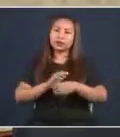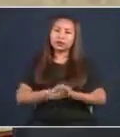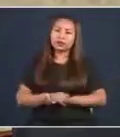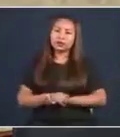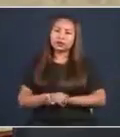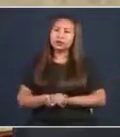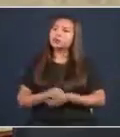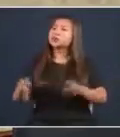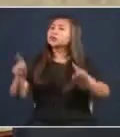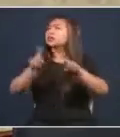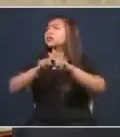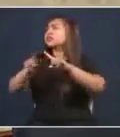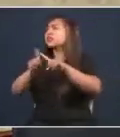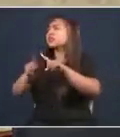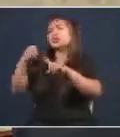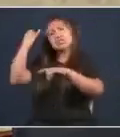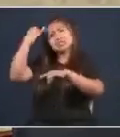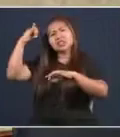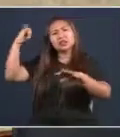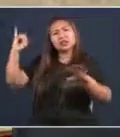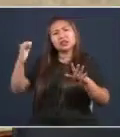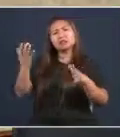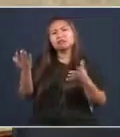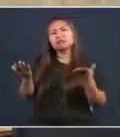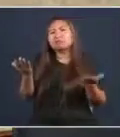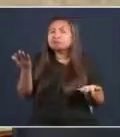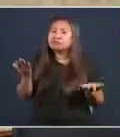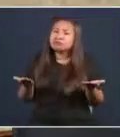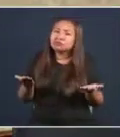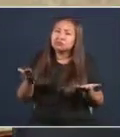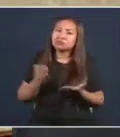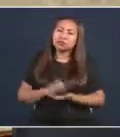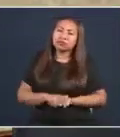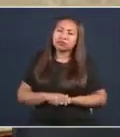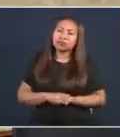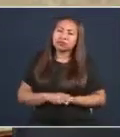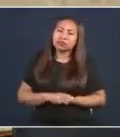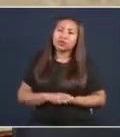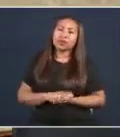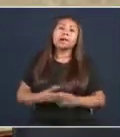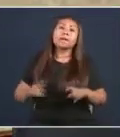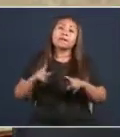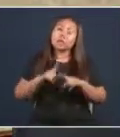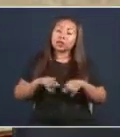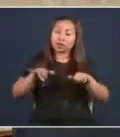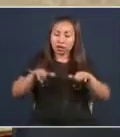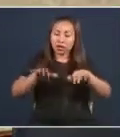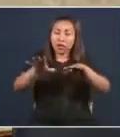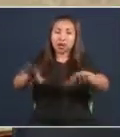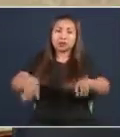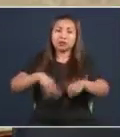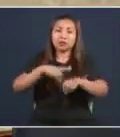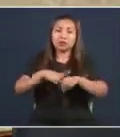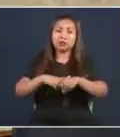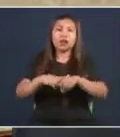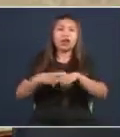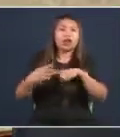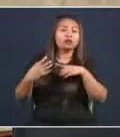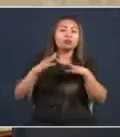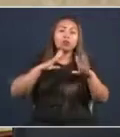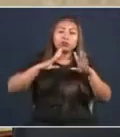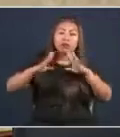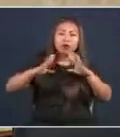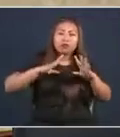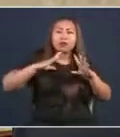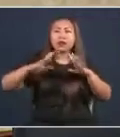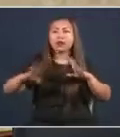Diferencia de idea. Quizás de forma. Pero eso es el pleno. El parlamentar. Cuando veía al